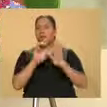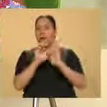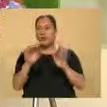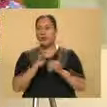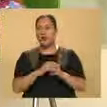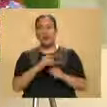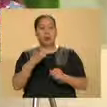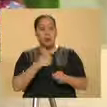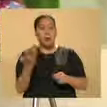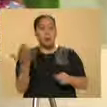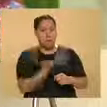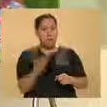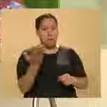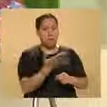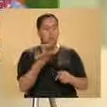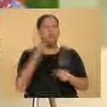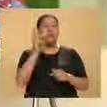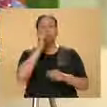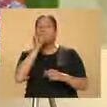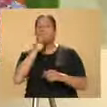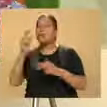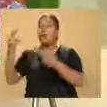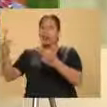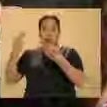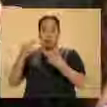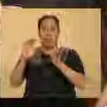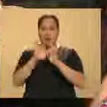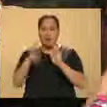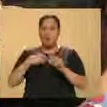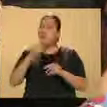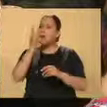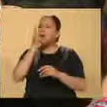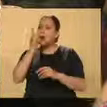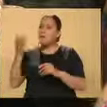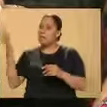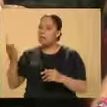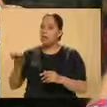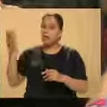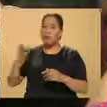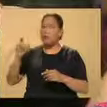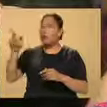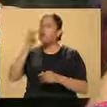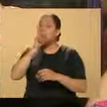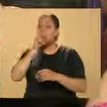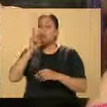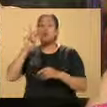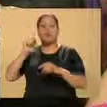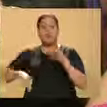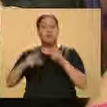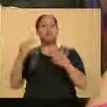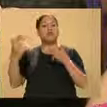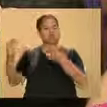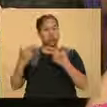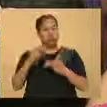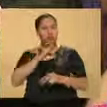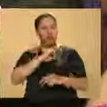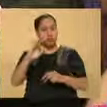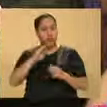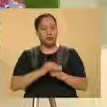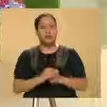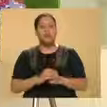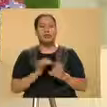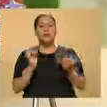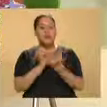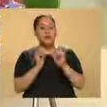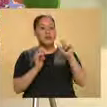El hecho de que tú ejerzas violencia a lo mejor en contra de tu padre y se acredite, puedes perder el derecho a heredar. La patria potestad,